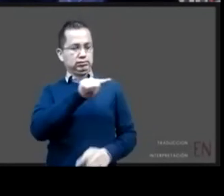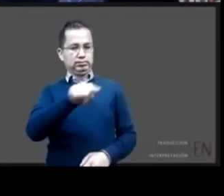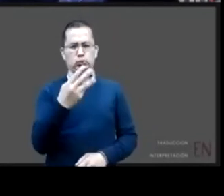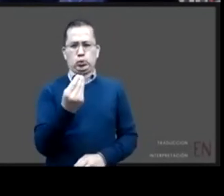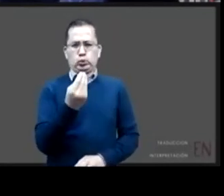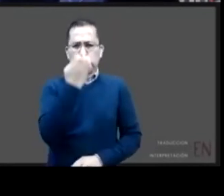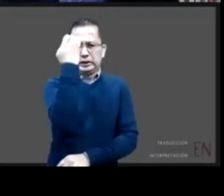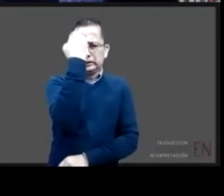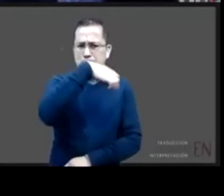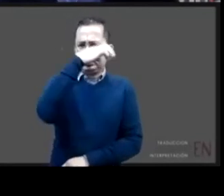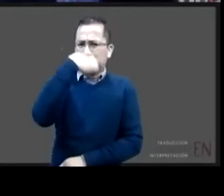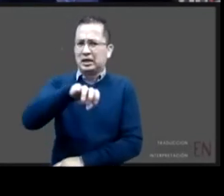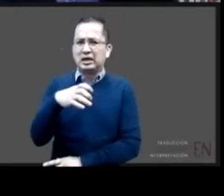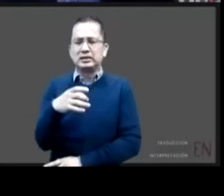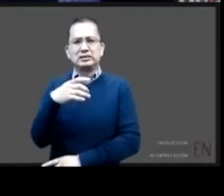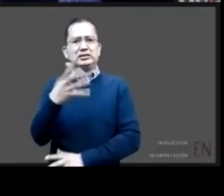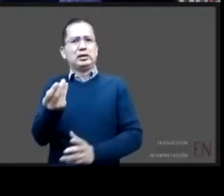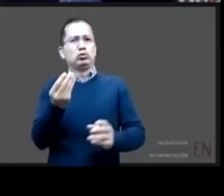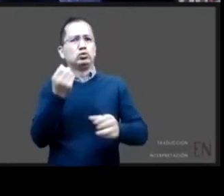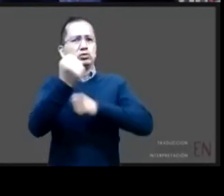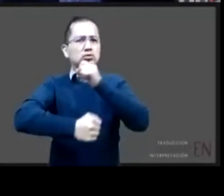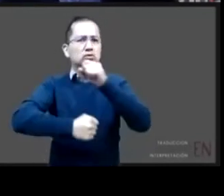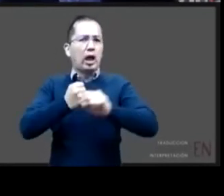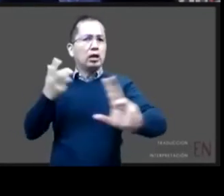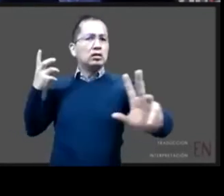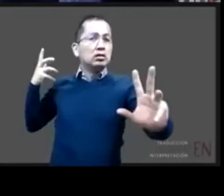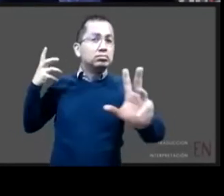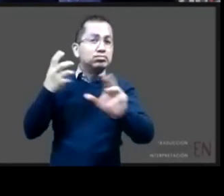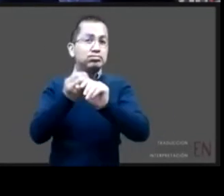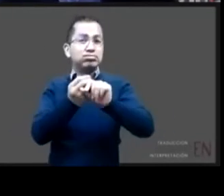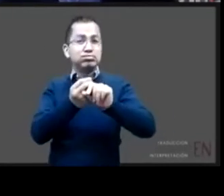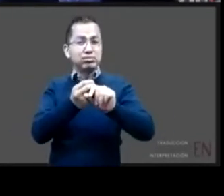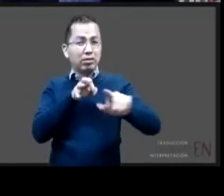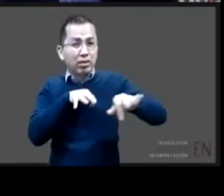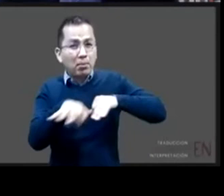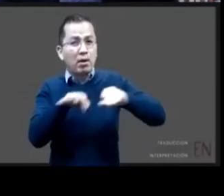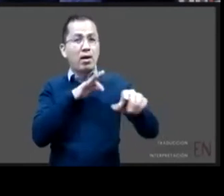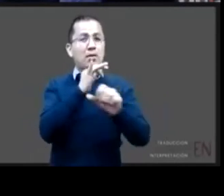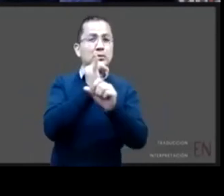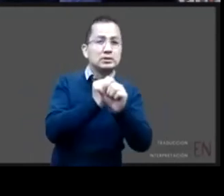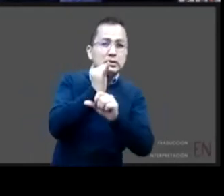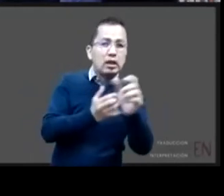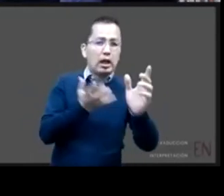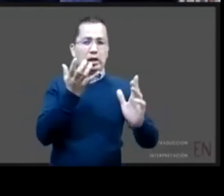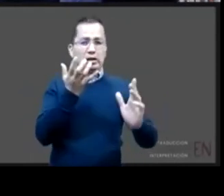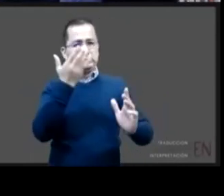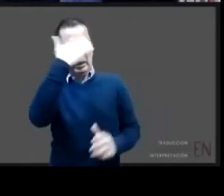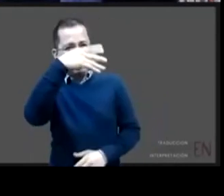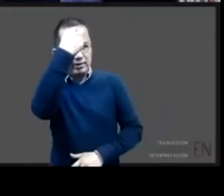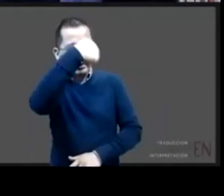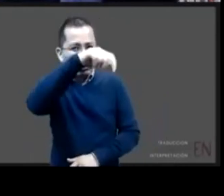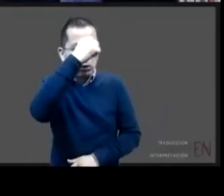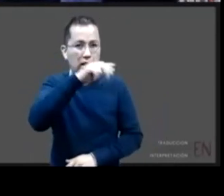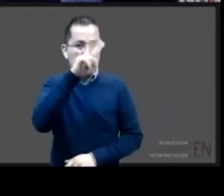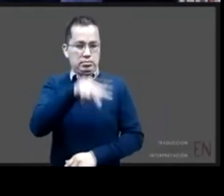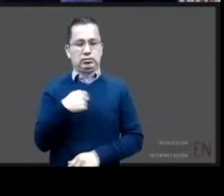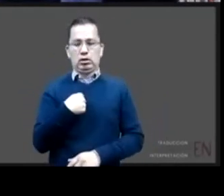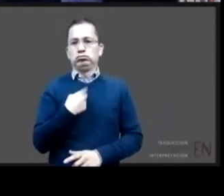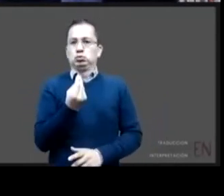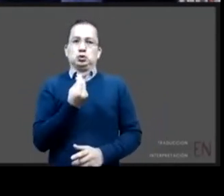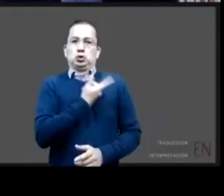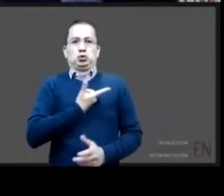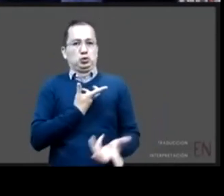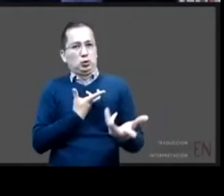teórico conceptual que aquí lo han dejado muy claro en este panel y aquí la intención es poder